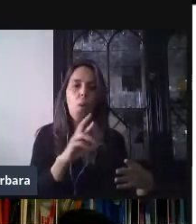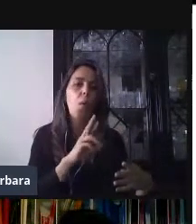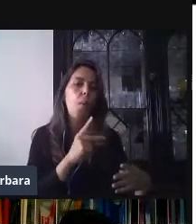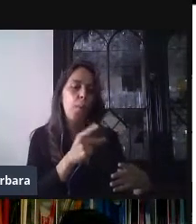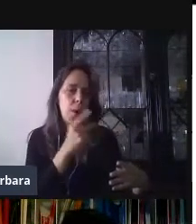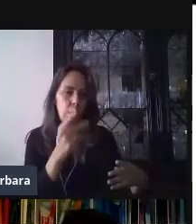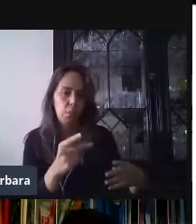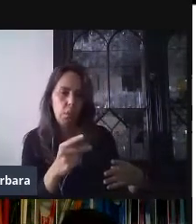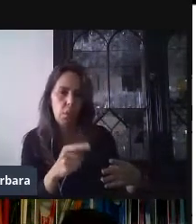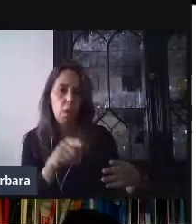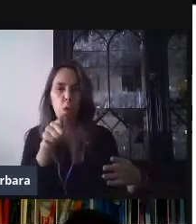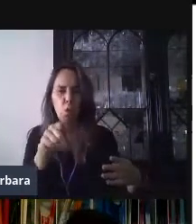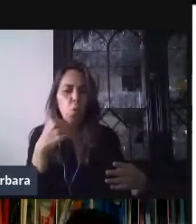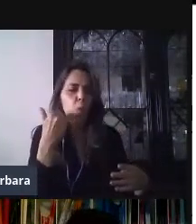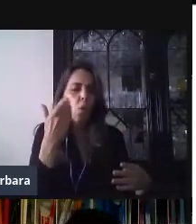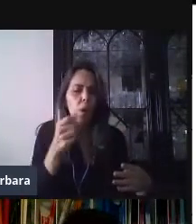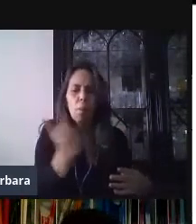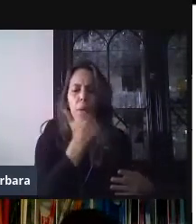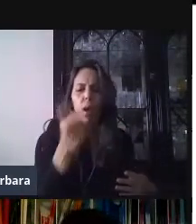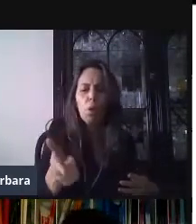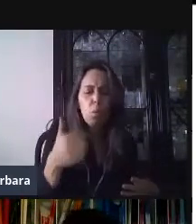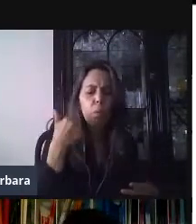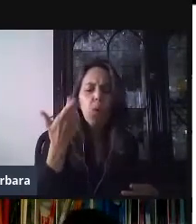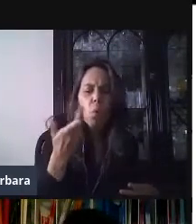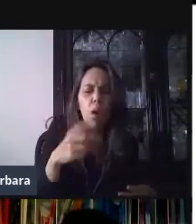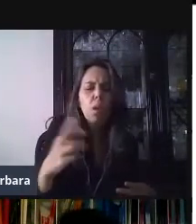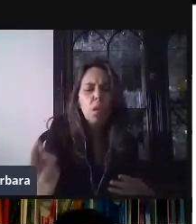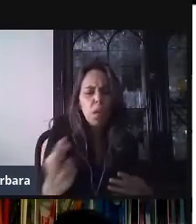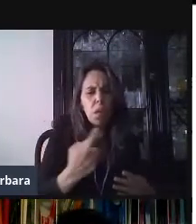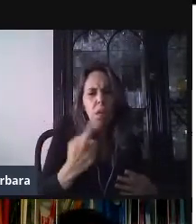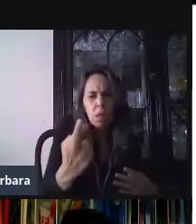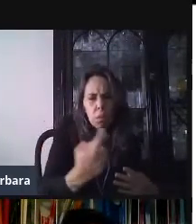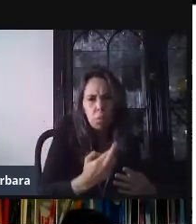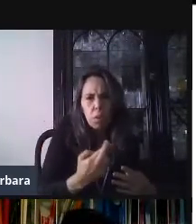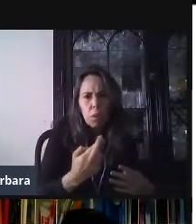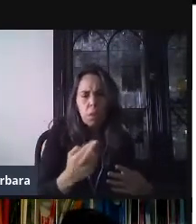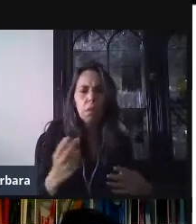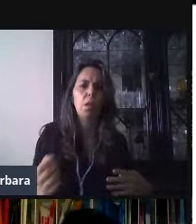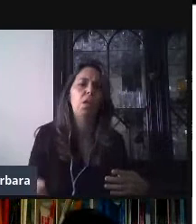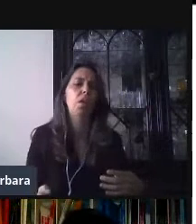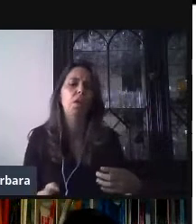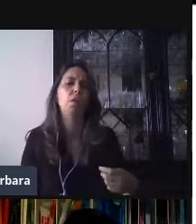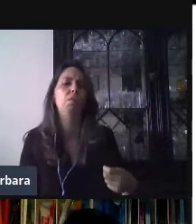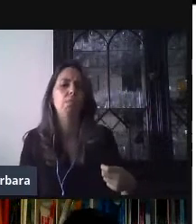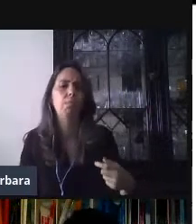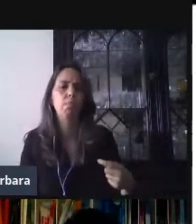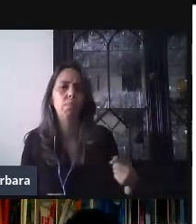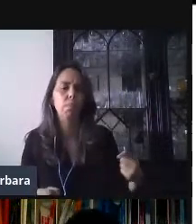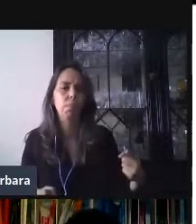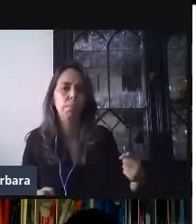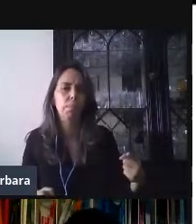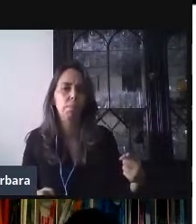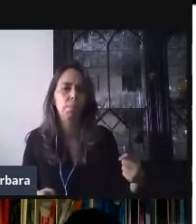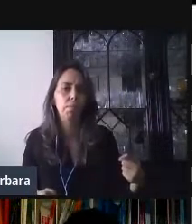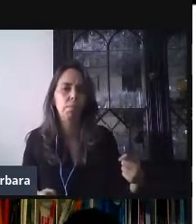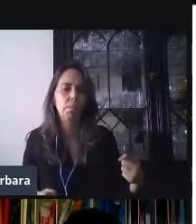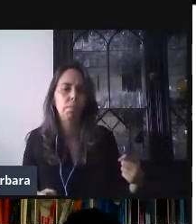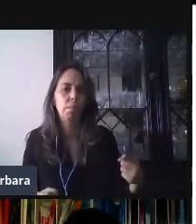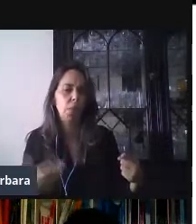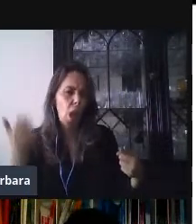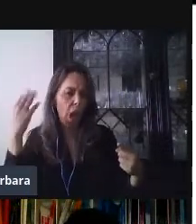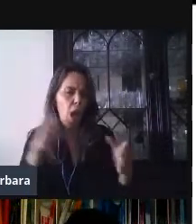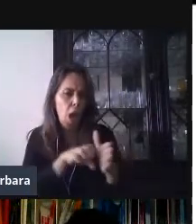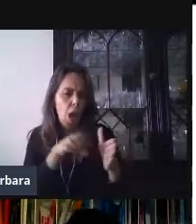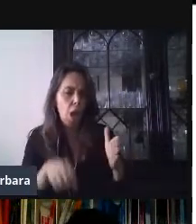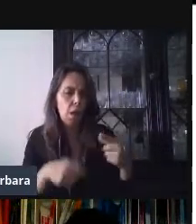obtener de los alumnos. ¿Qué objetivo vamos a tener de esa pregunta? Ya es a lo mejor, en el caso del ejemplo que les puse hace un